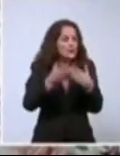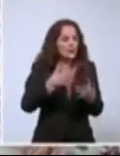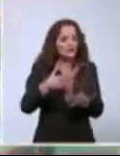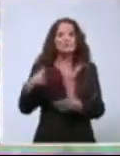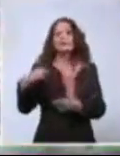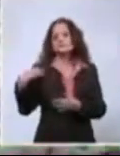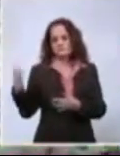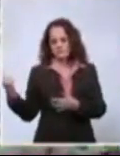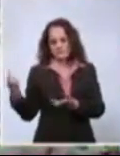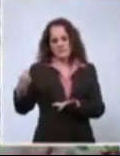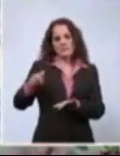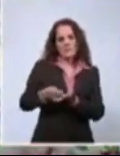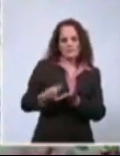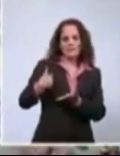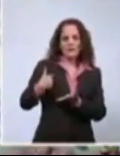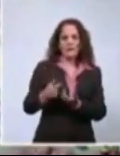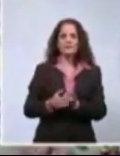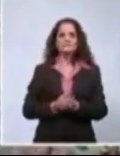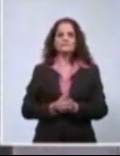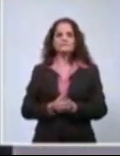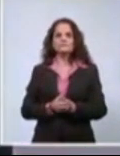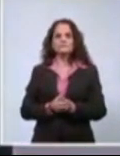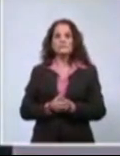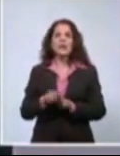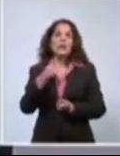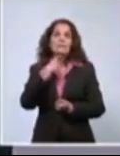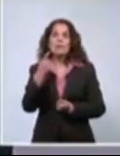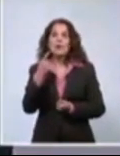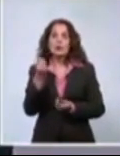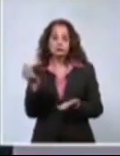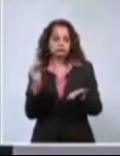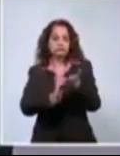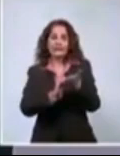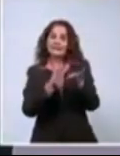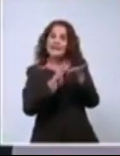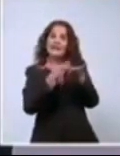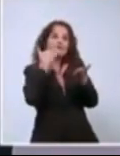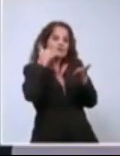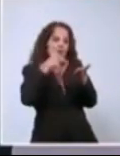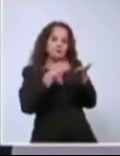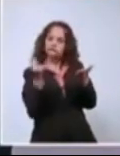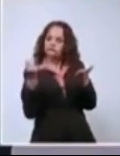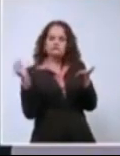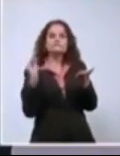parecía. Él me lo cargó mi teléfono. ¿Cuántas veces? Varias veces.